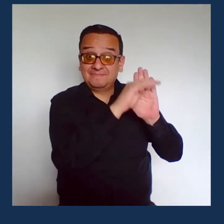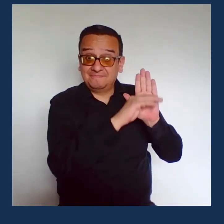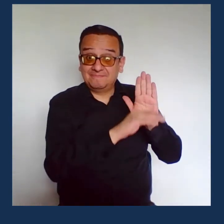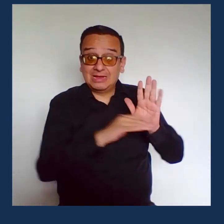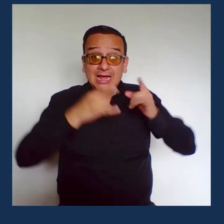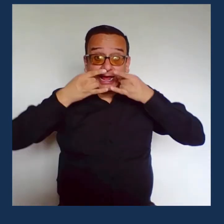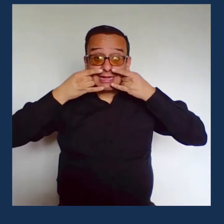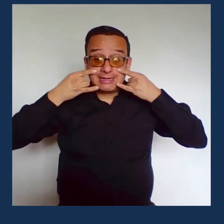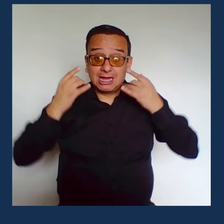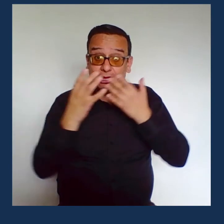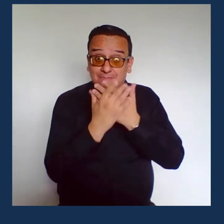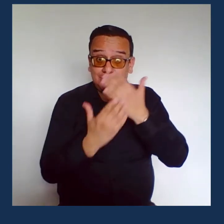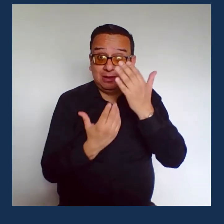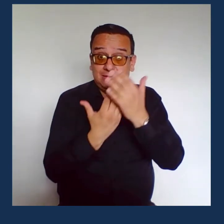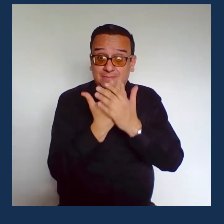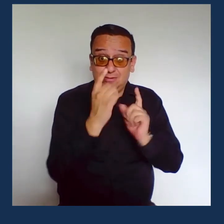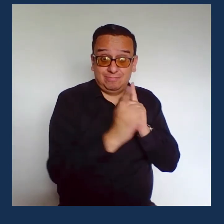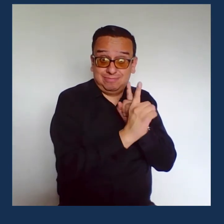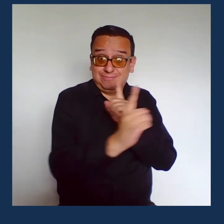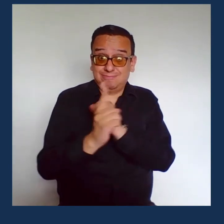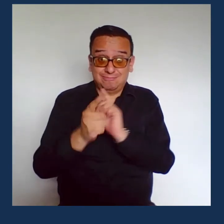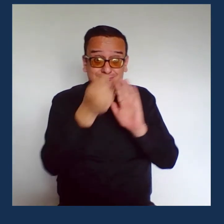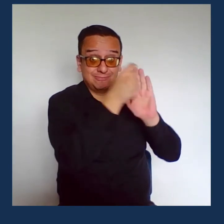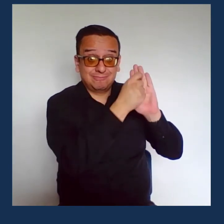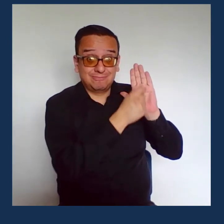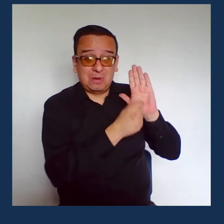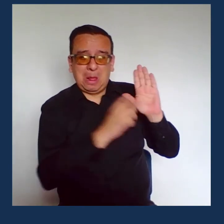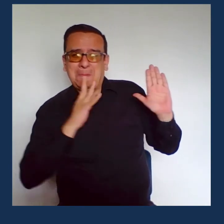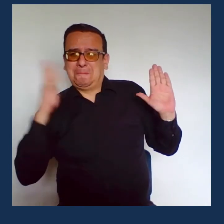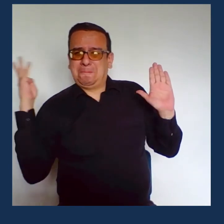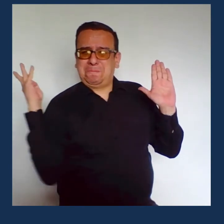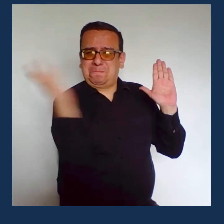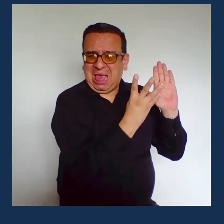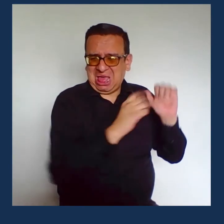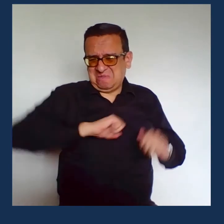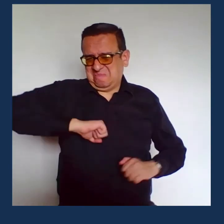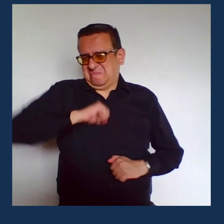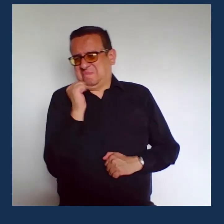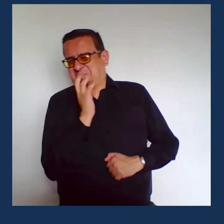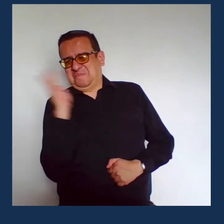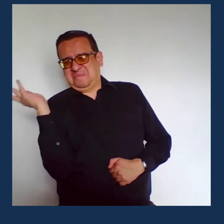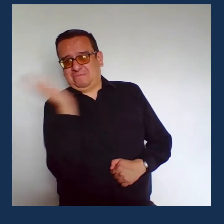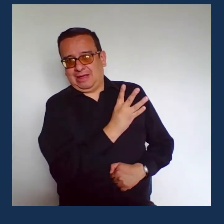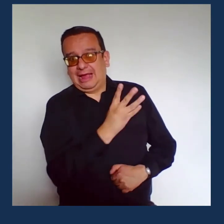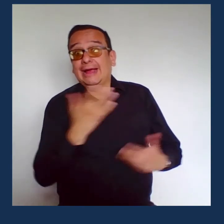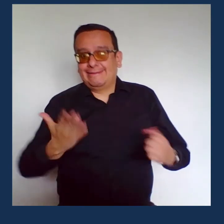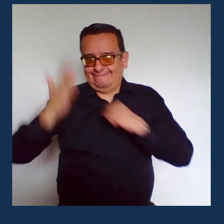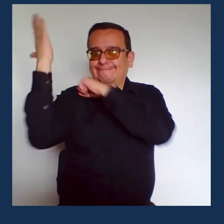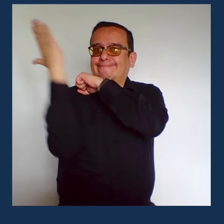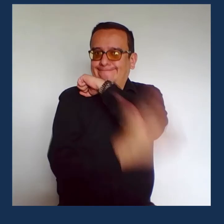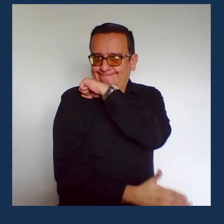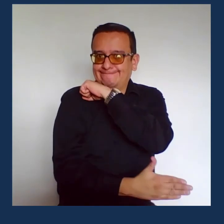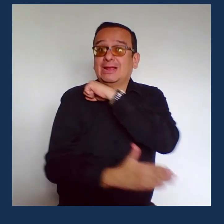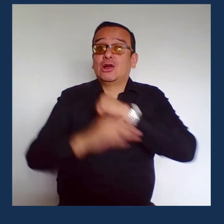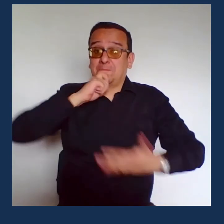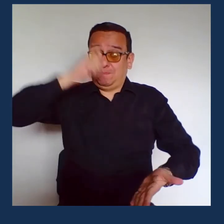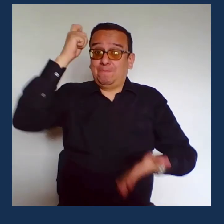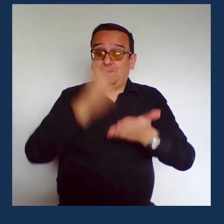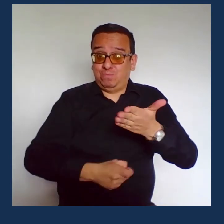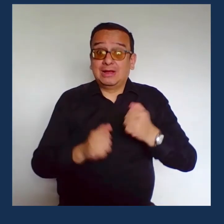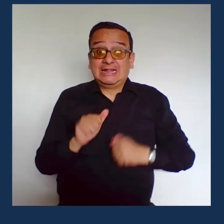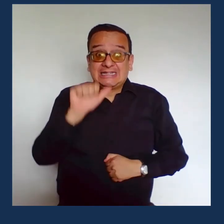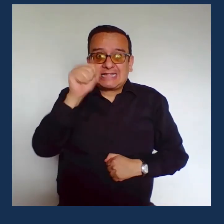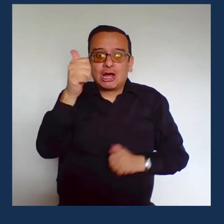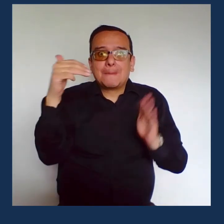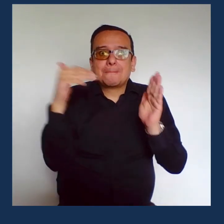El incumplimiento de las medidas adoptadas Para el control y prevención de la pandemia del coronavirus